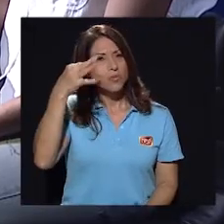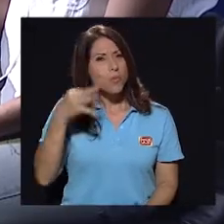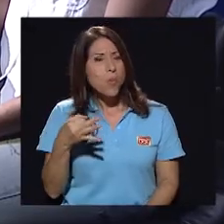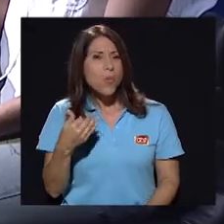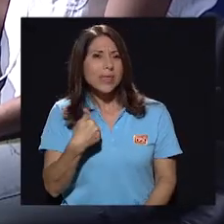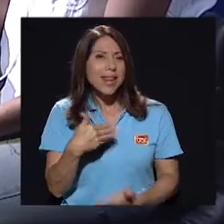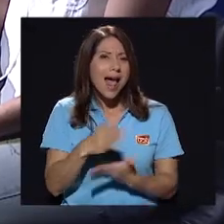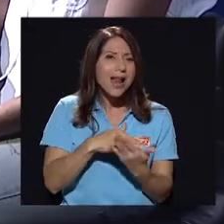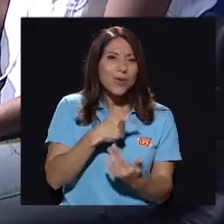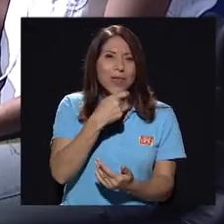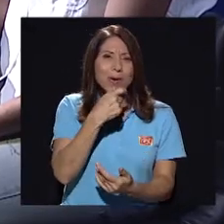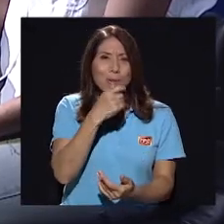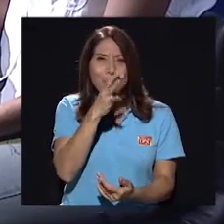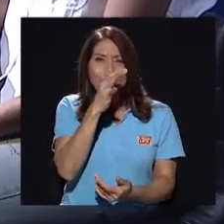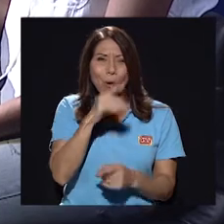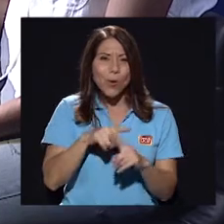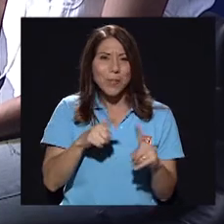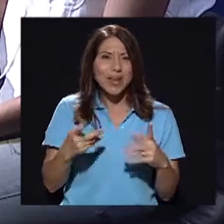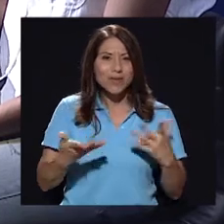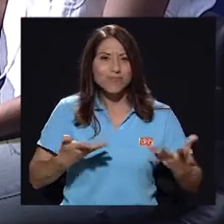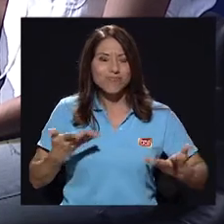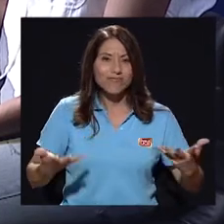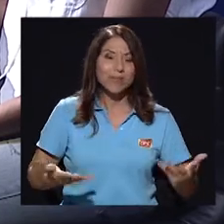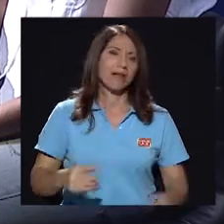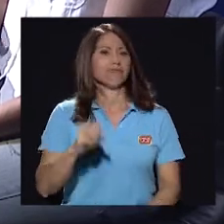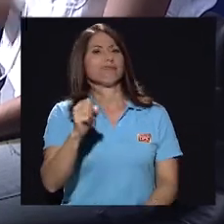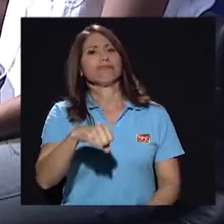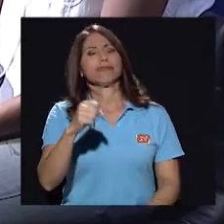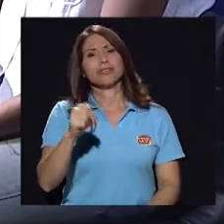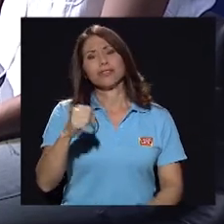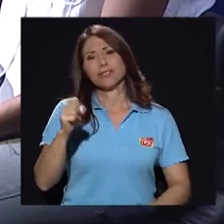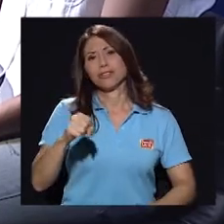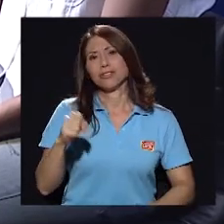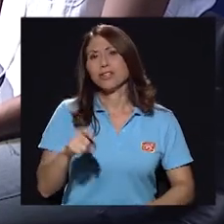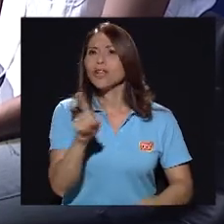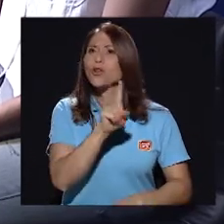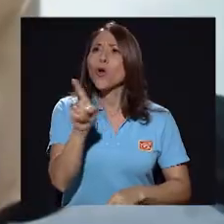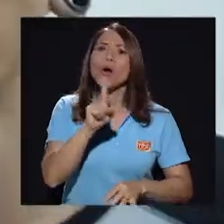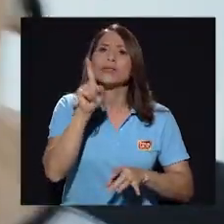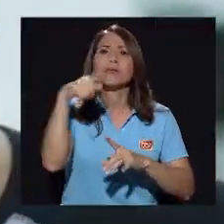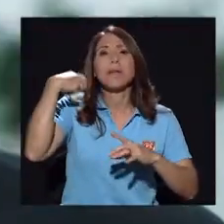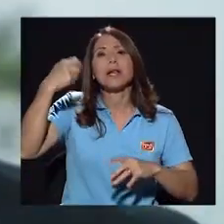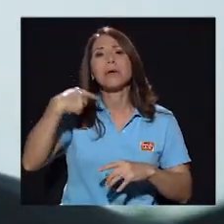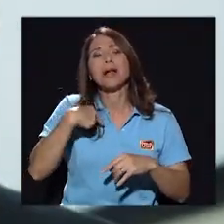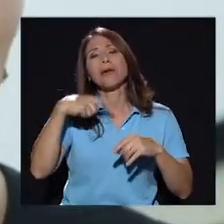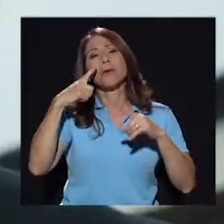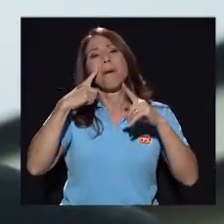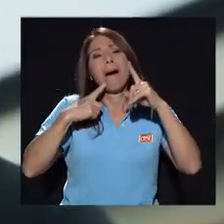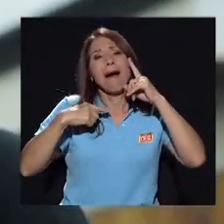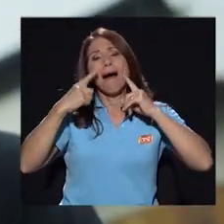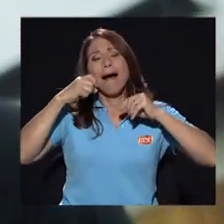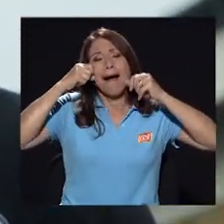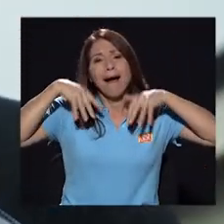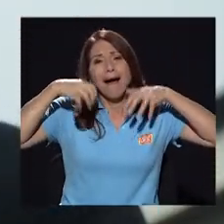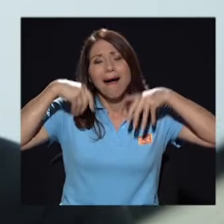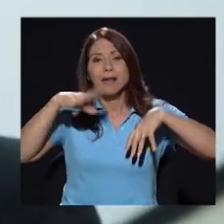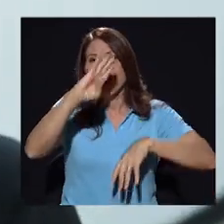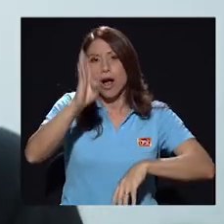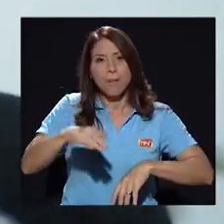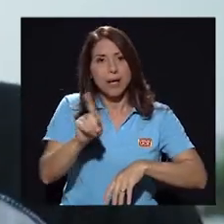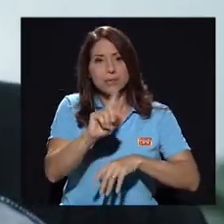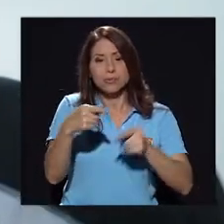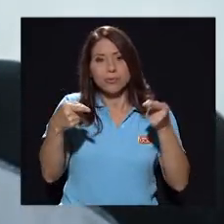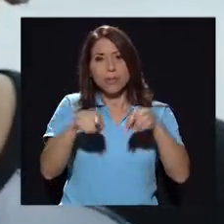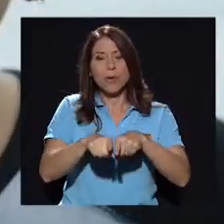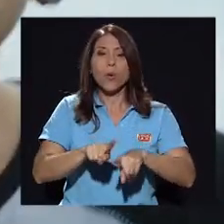Supongo que tendrá algo de humor, pero... Sí, sí, sin duda, tampoco es un drama, ¿verdad? Donde uno va a pasar llorando jamás, no, tampoco,